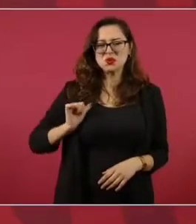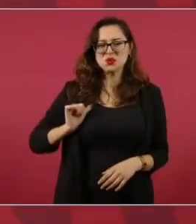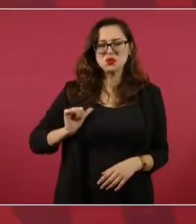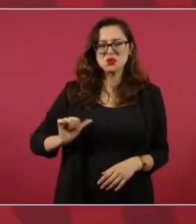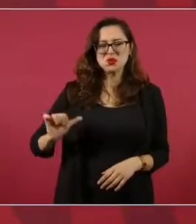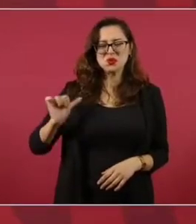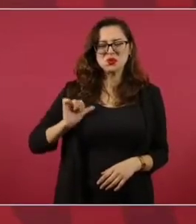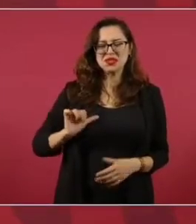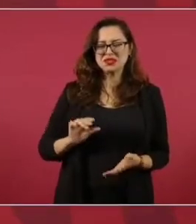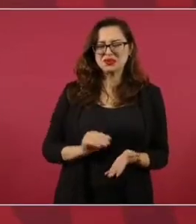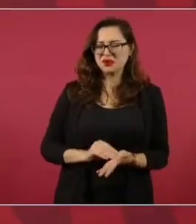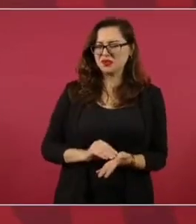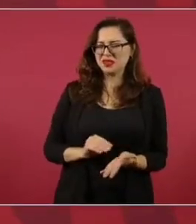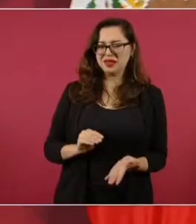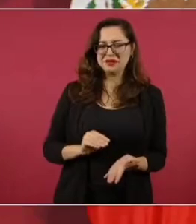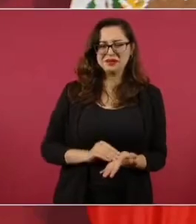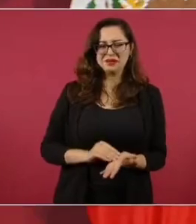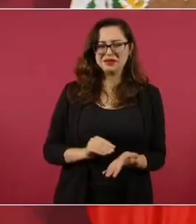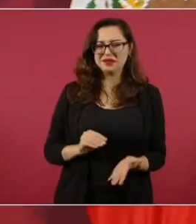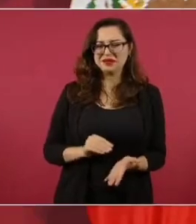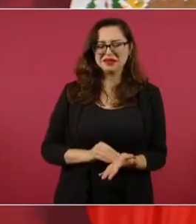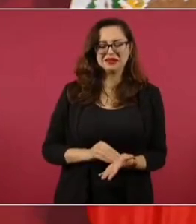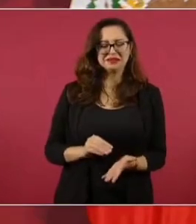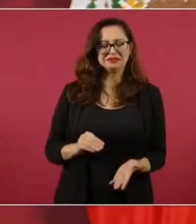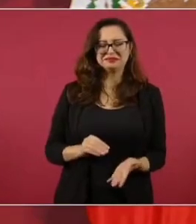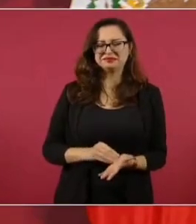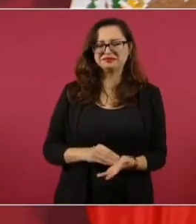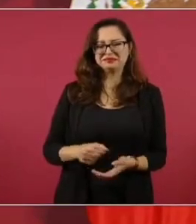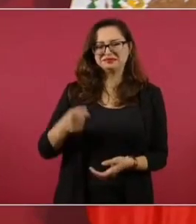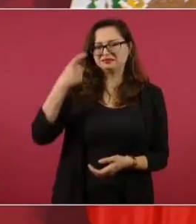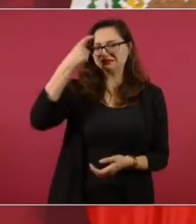retrógrada.